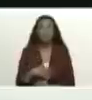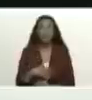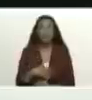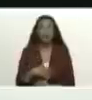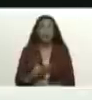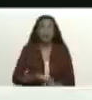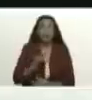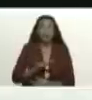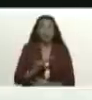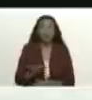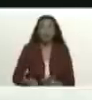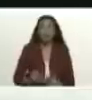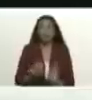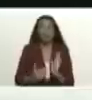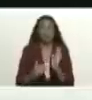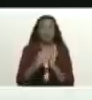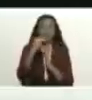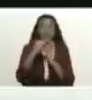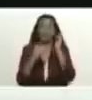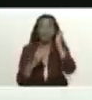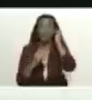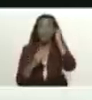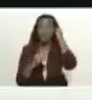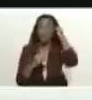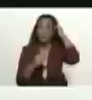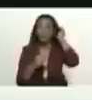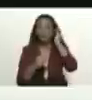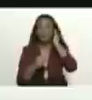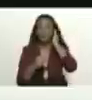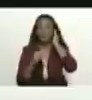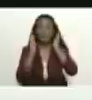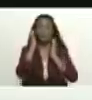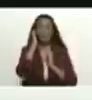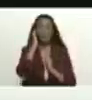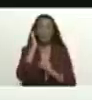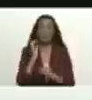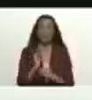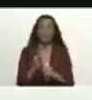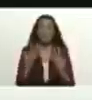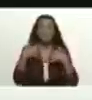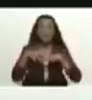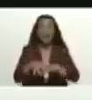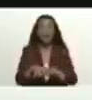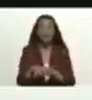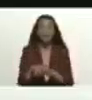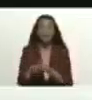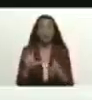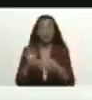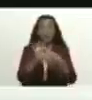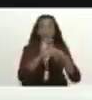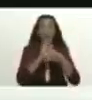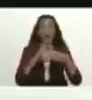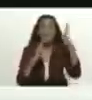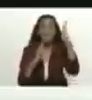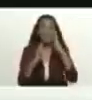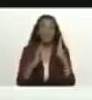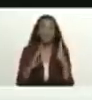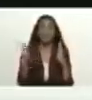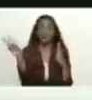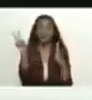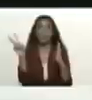máximo nivel que se pueda uno imaginar de confianza política de integración y de hermandad entre Brasil y Venezuela